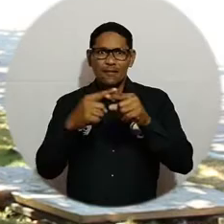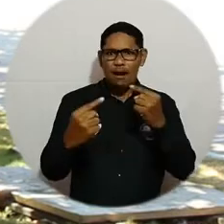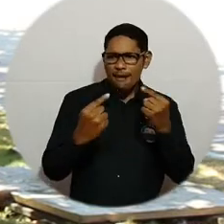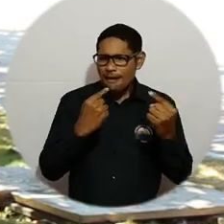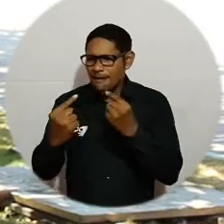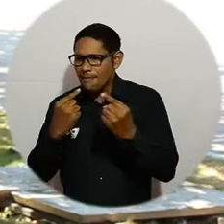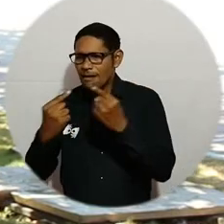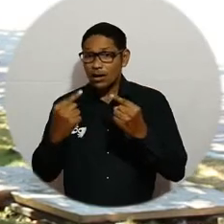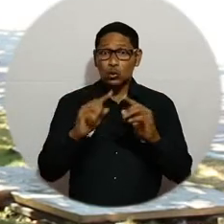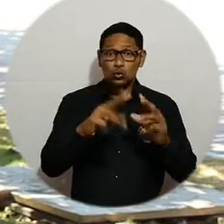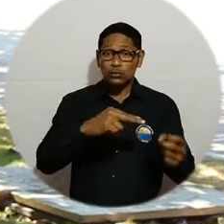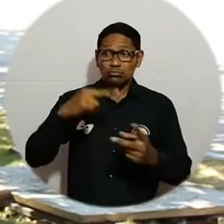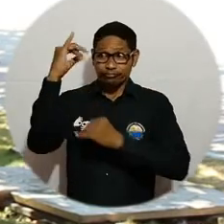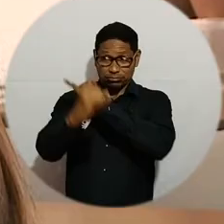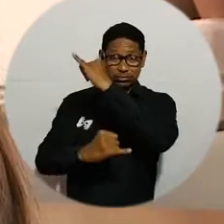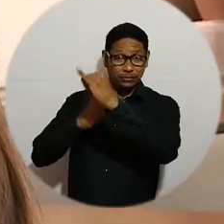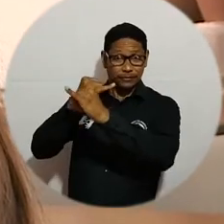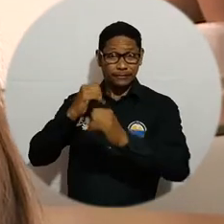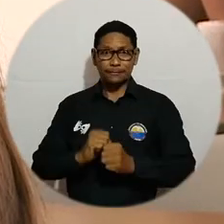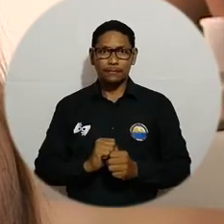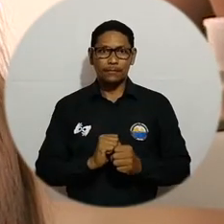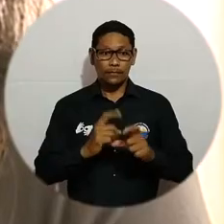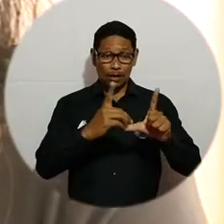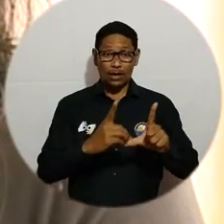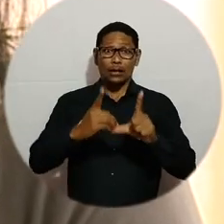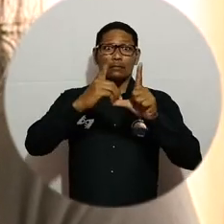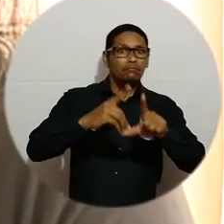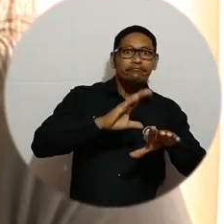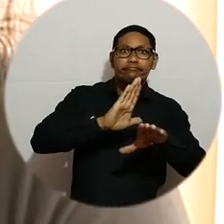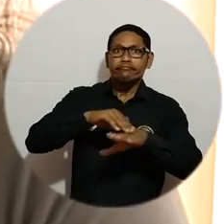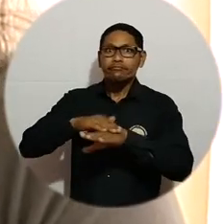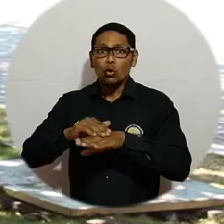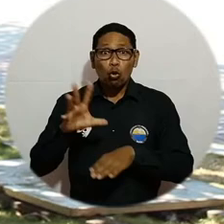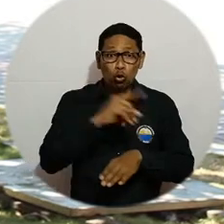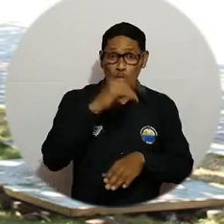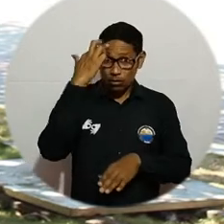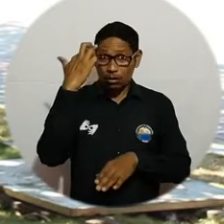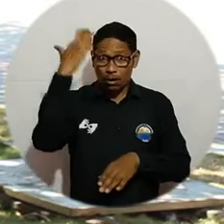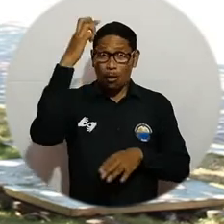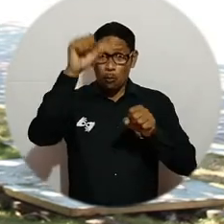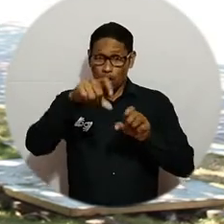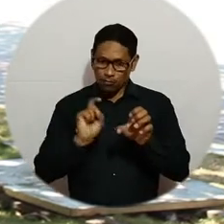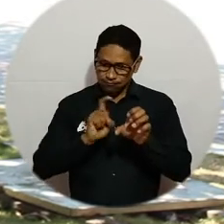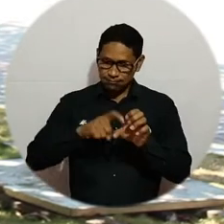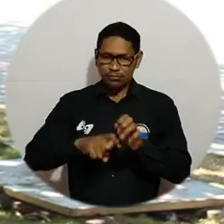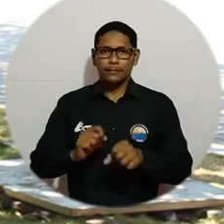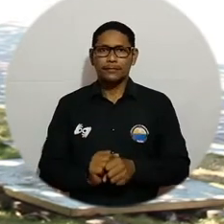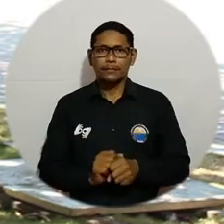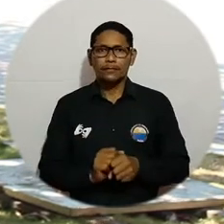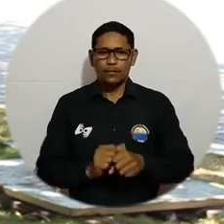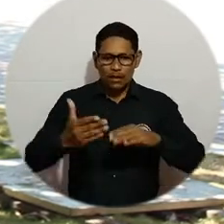conectados con los debates y prácticas de las ciencias de la educación a nivel internacional. Este Doctorado hace un llamado a que todos los